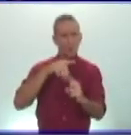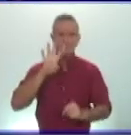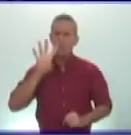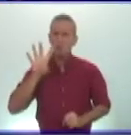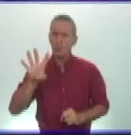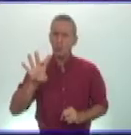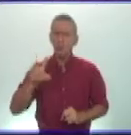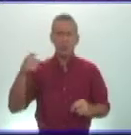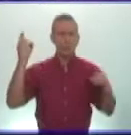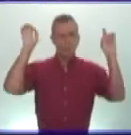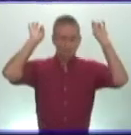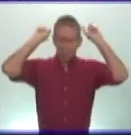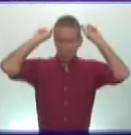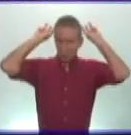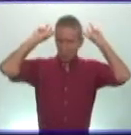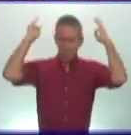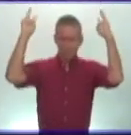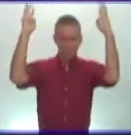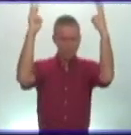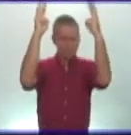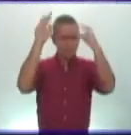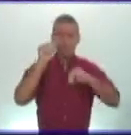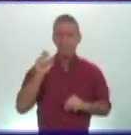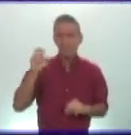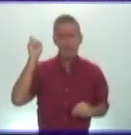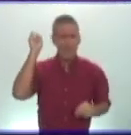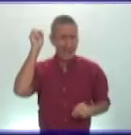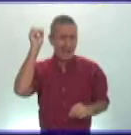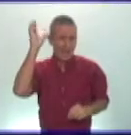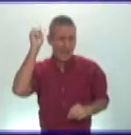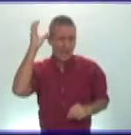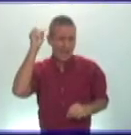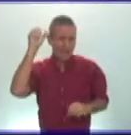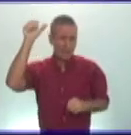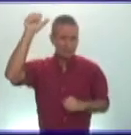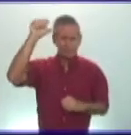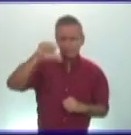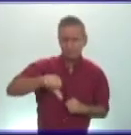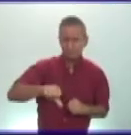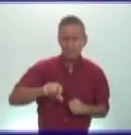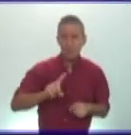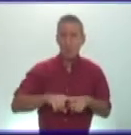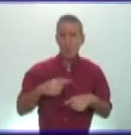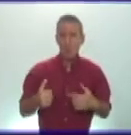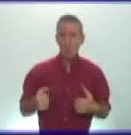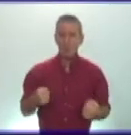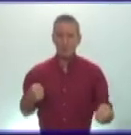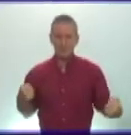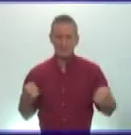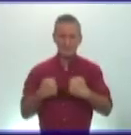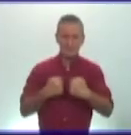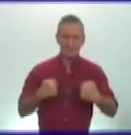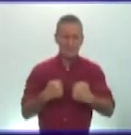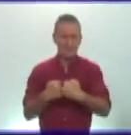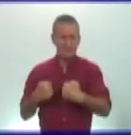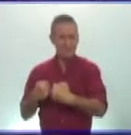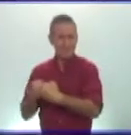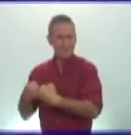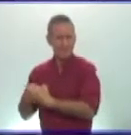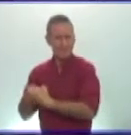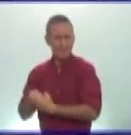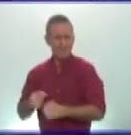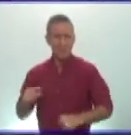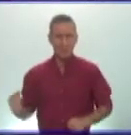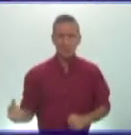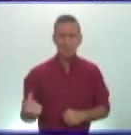emperadores a la vez el experimento fracasó ya que los ambiciosos emperadores no paraban de matarse unos a otros hasta que básicamente sólo quedó uno